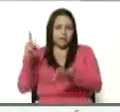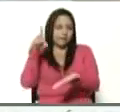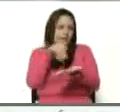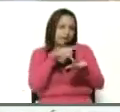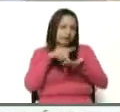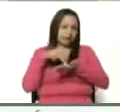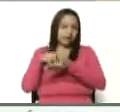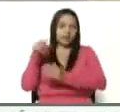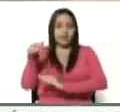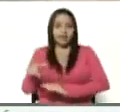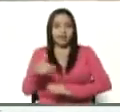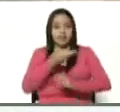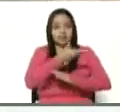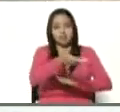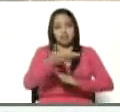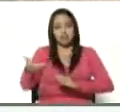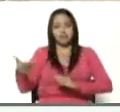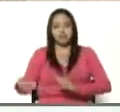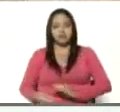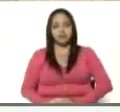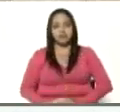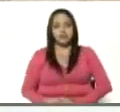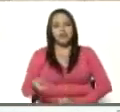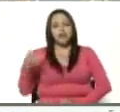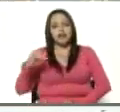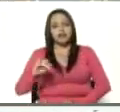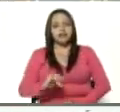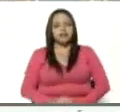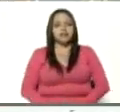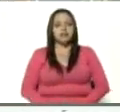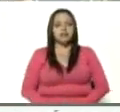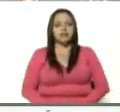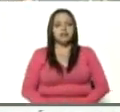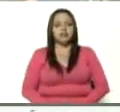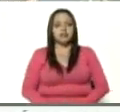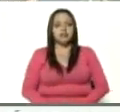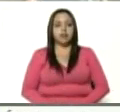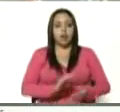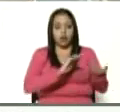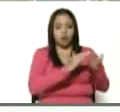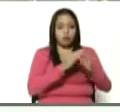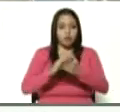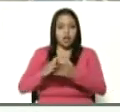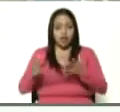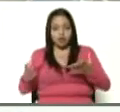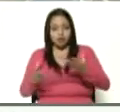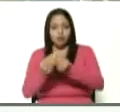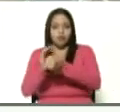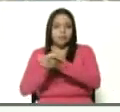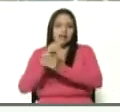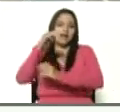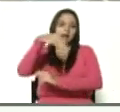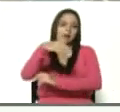de esta distribución y aquí está nuestra comunera, la compañera María. Adelante, María.